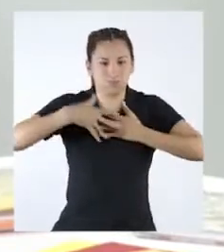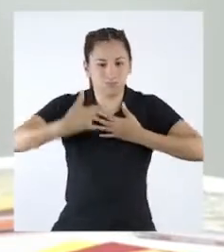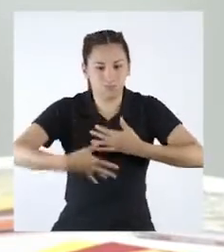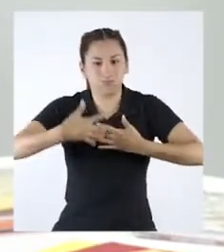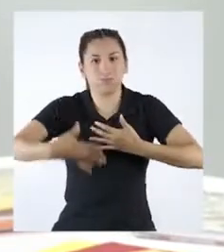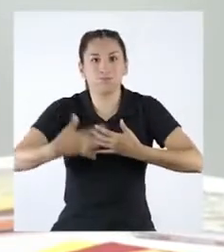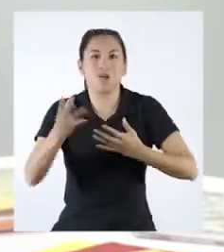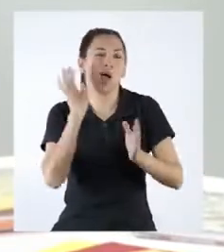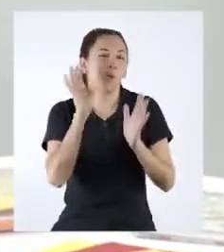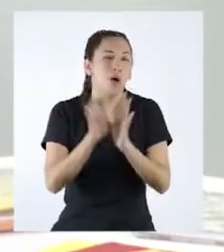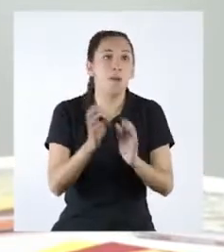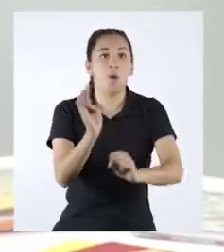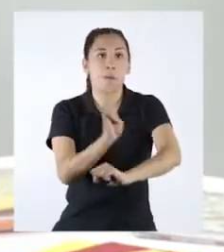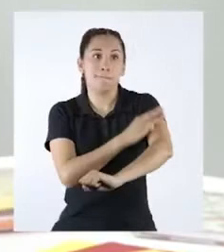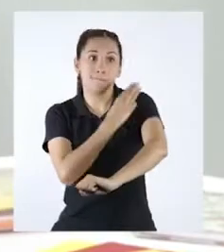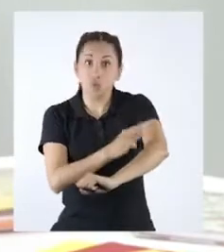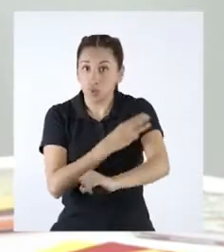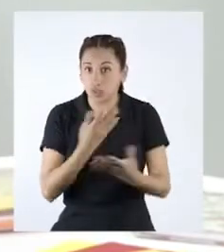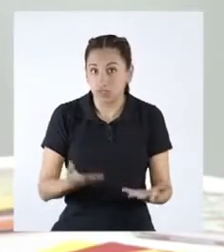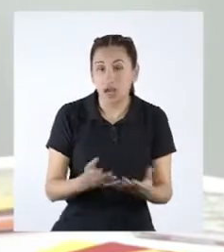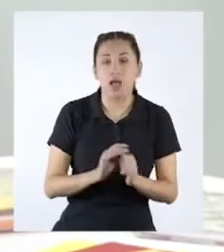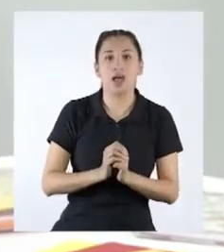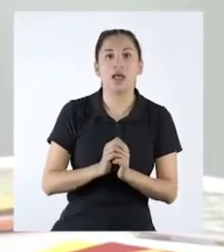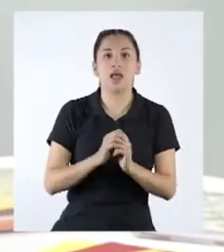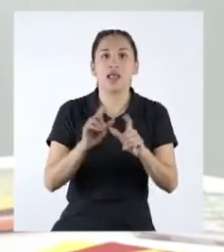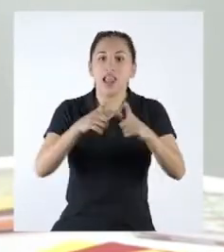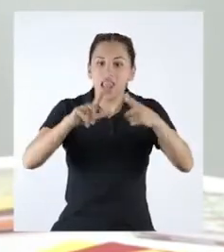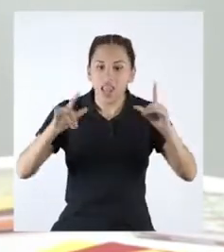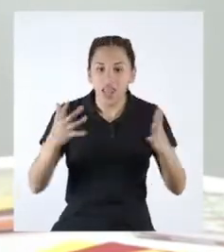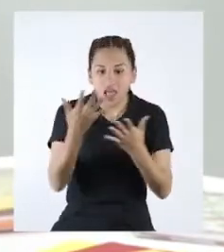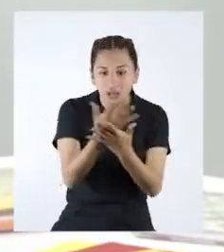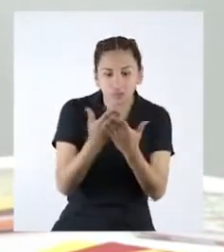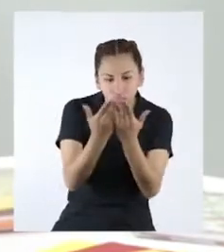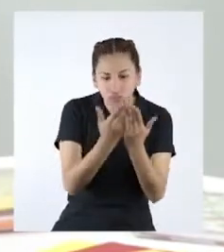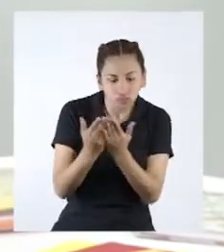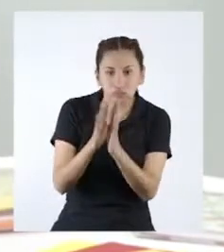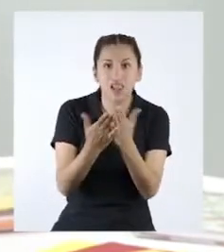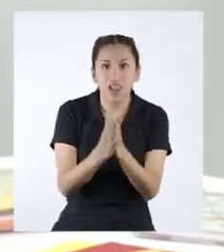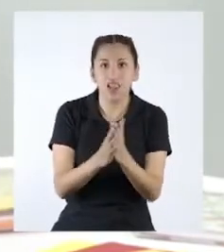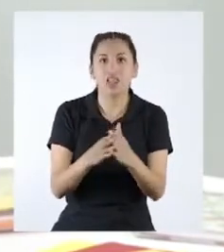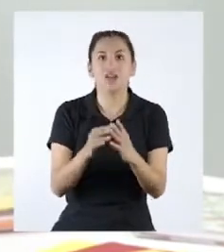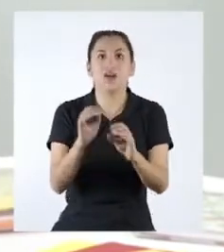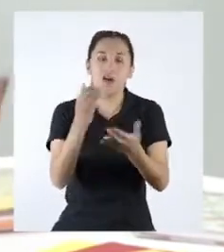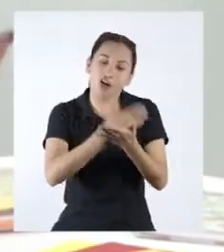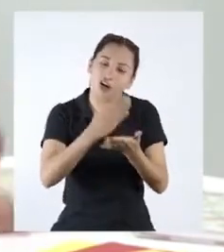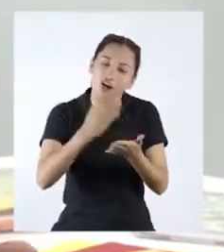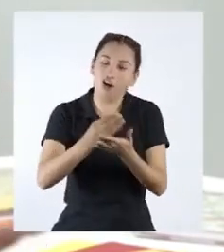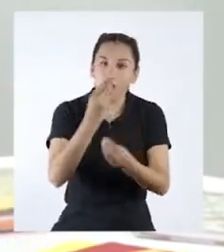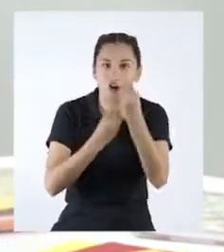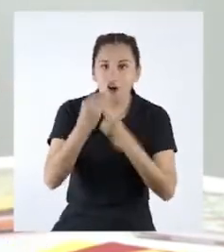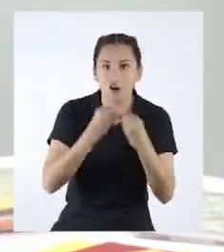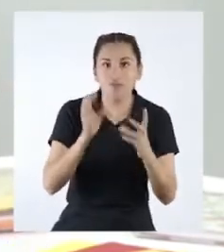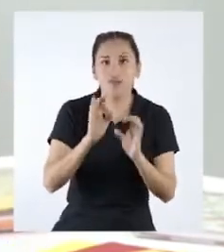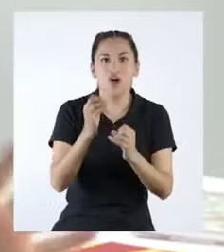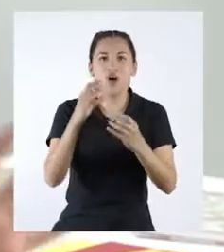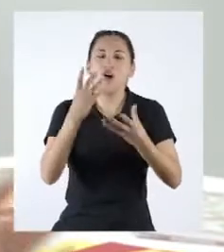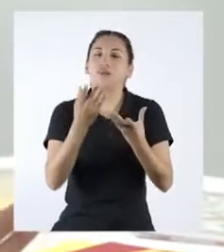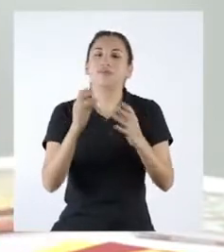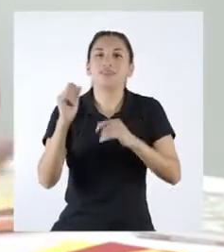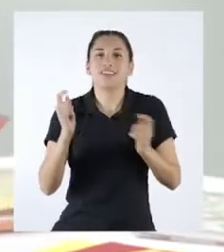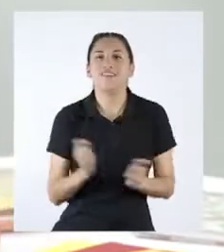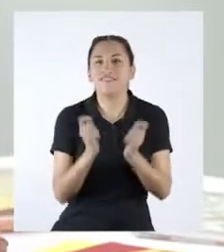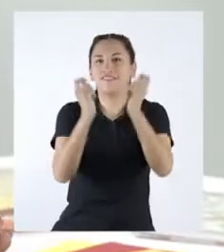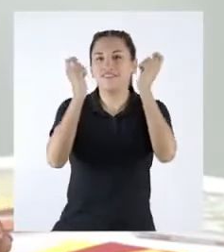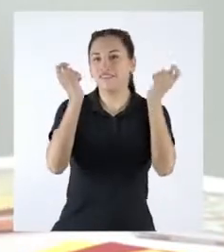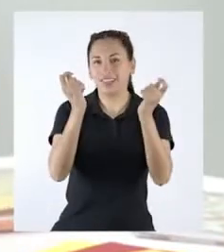generación, como la música, la literatura, las recetas de comida, las fiestas típicas y todo